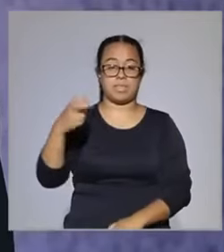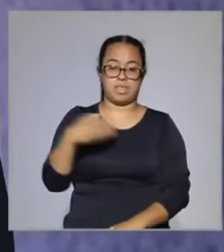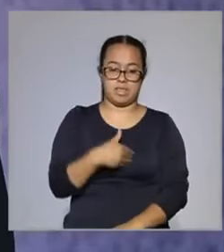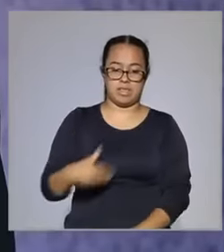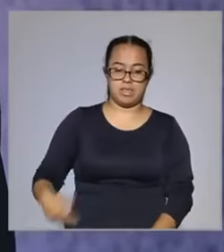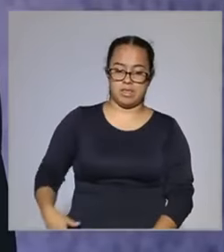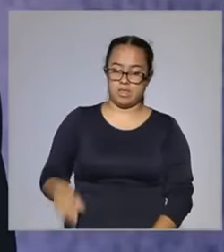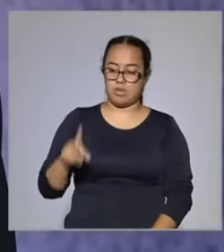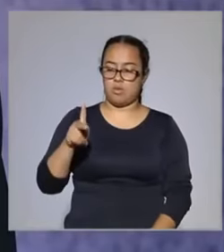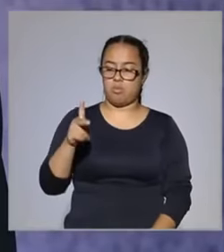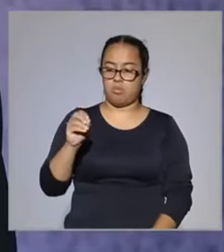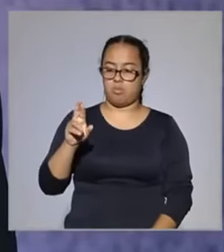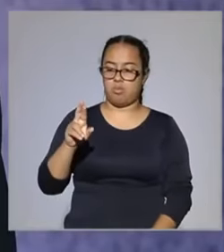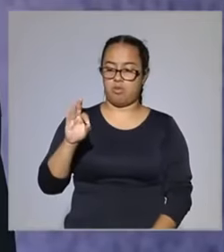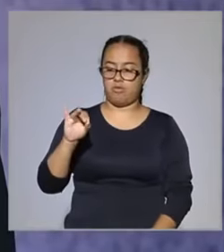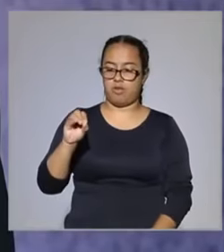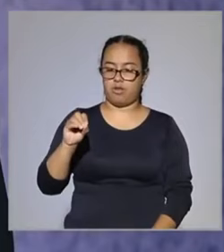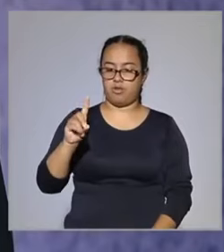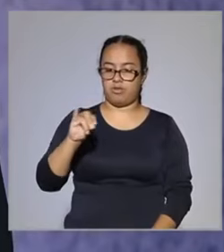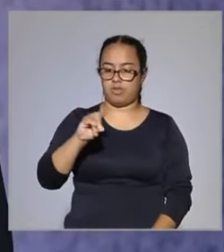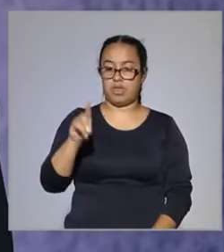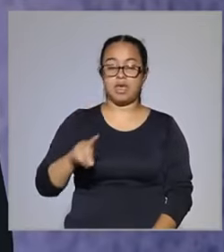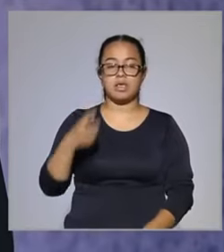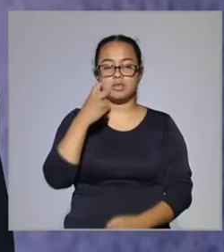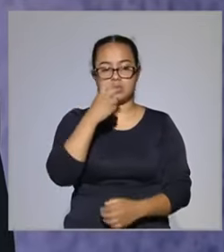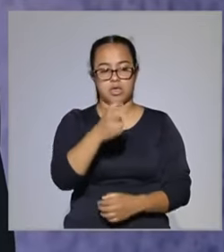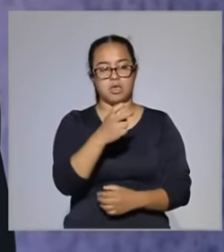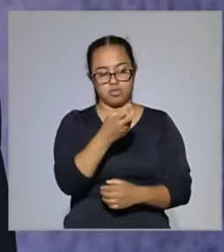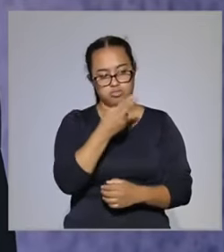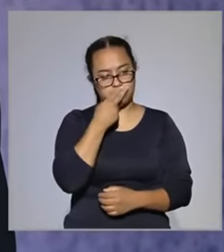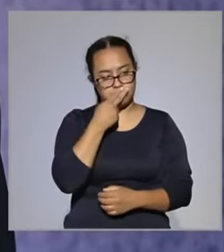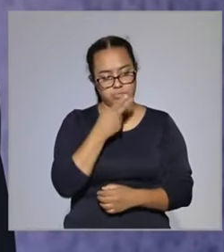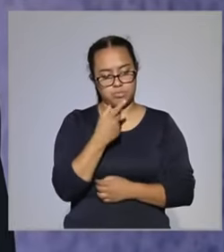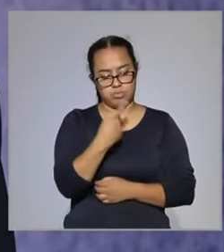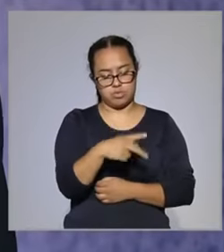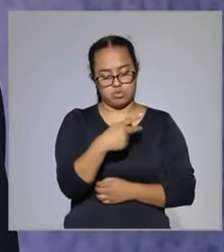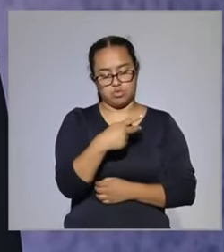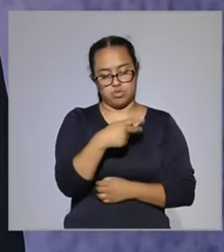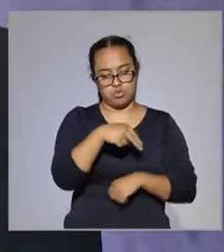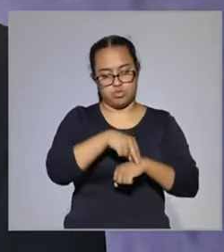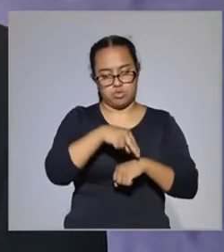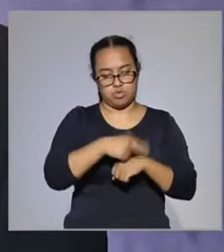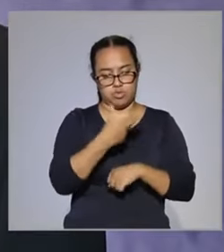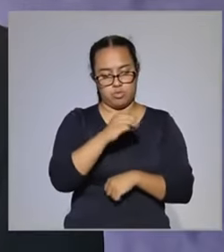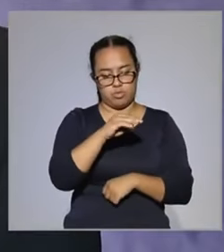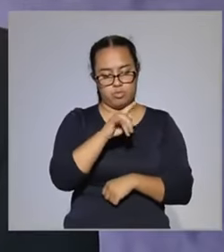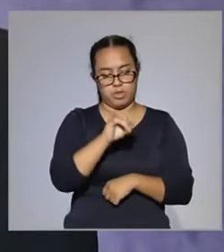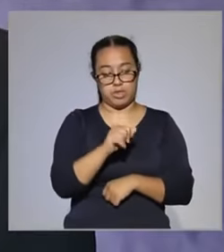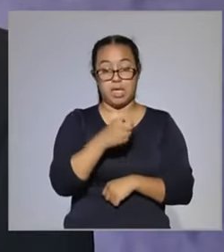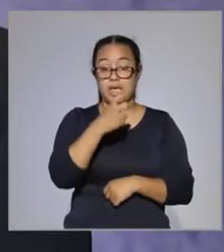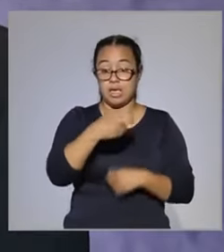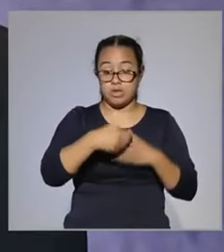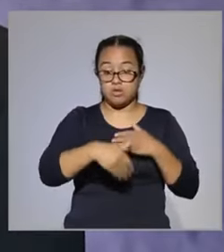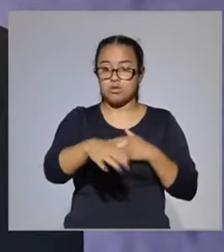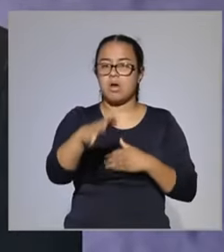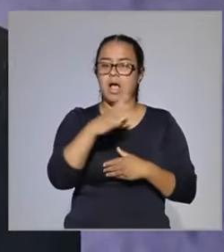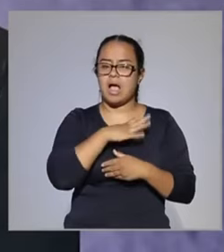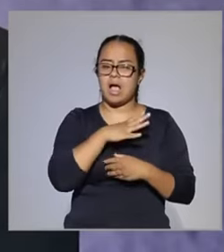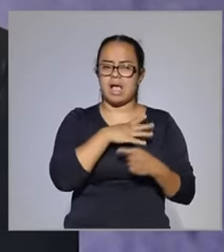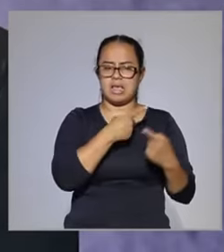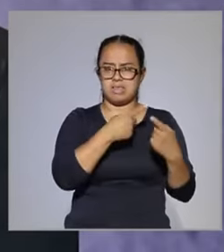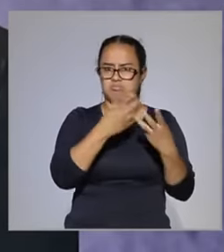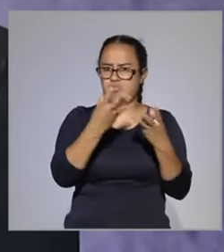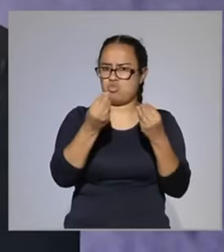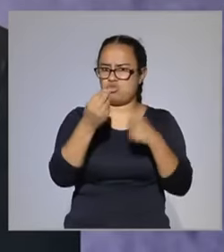Don Porfirio hizo el decreto oficial para la enseñanza y práctica de la medicina en nuestro territorio nacional. A partir de ahí han surgido grandes